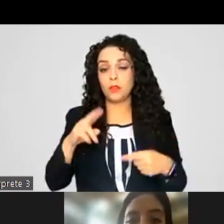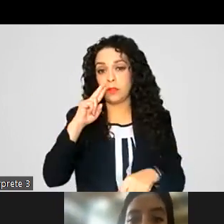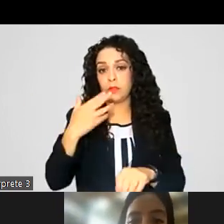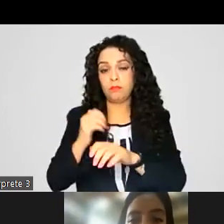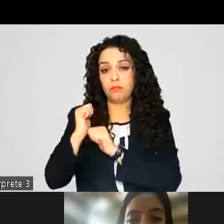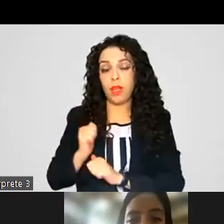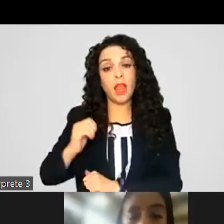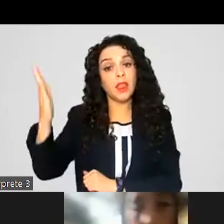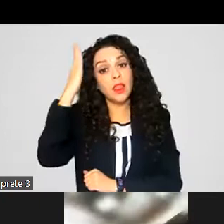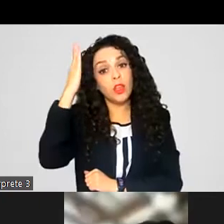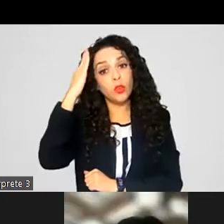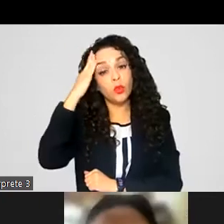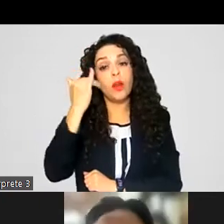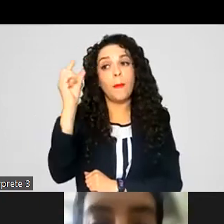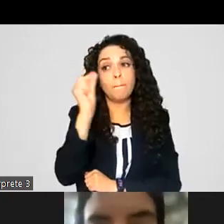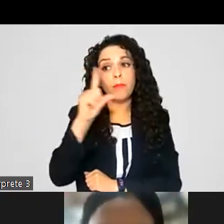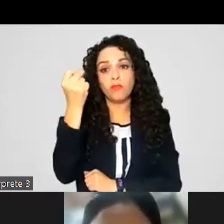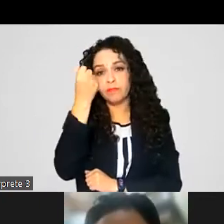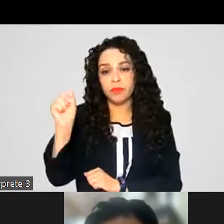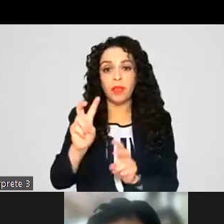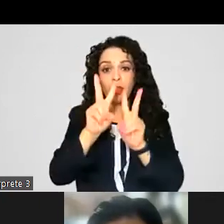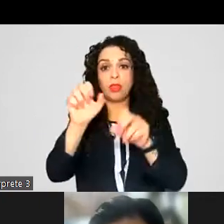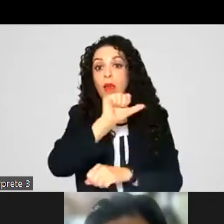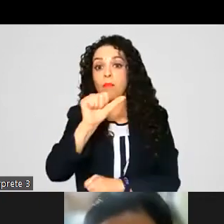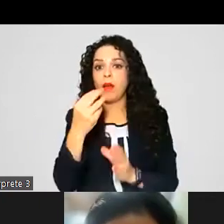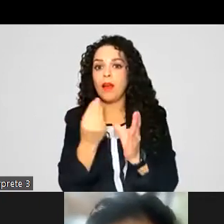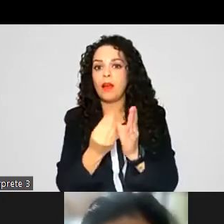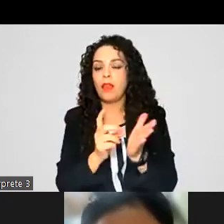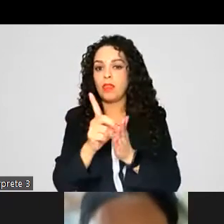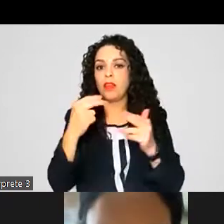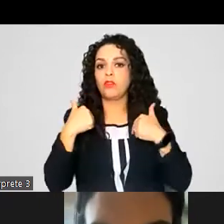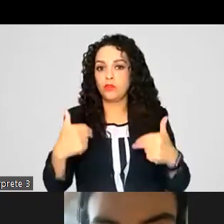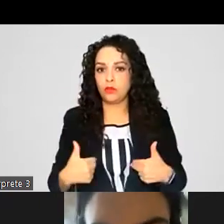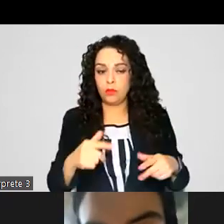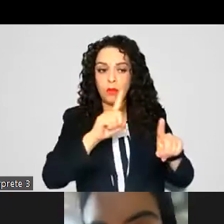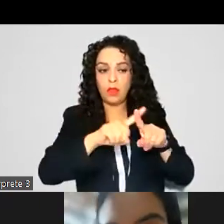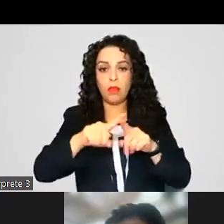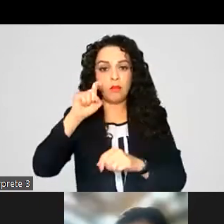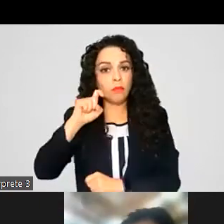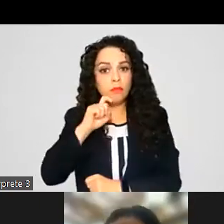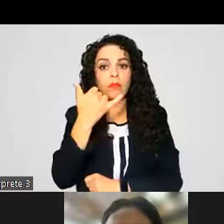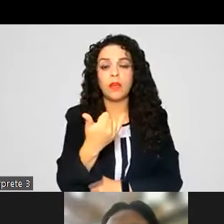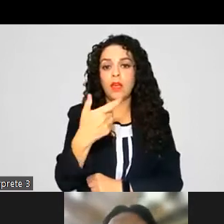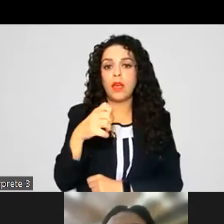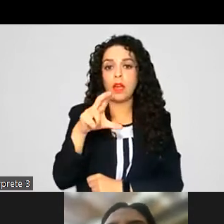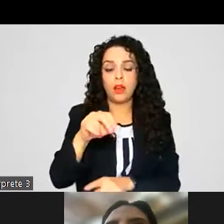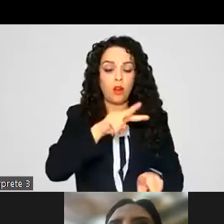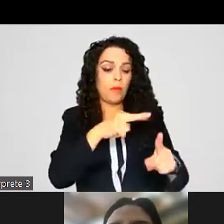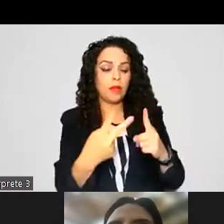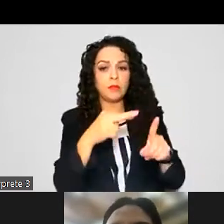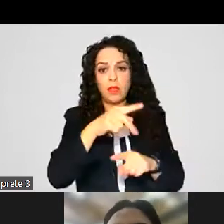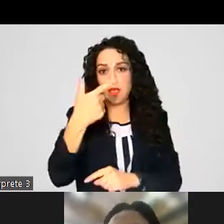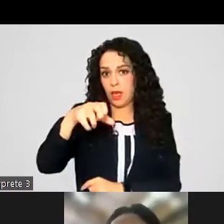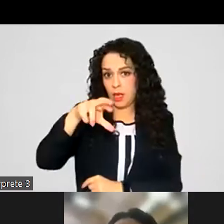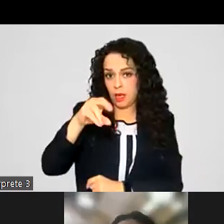personal profesionalizados en materia de derechos humanos diversidad sexual y de género y perspectiva de género Asimismo, asevera que la